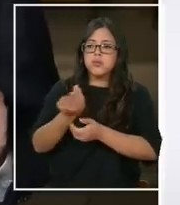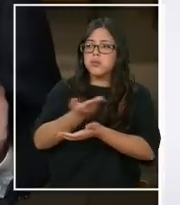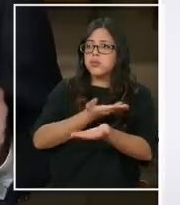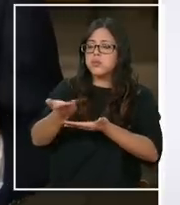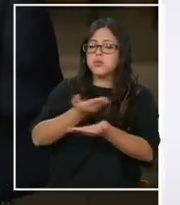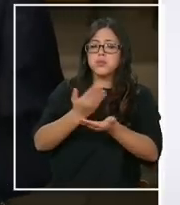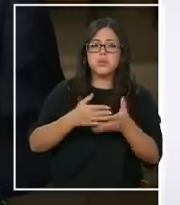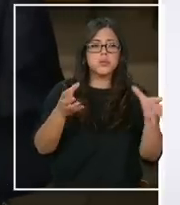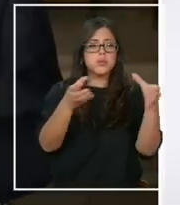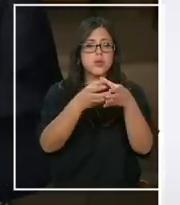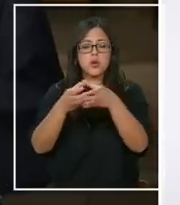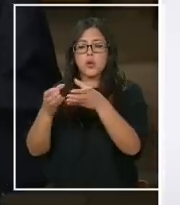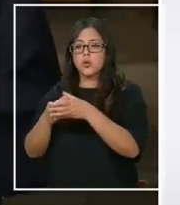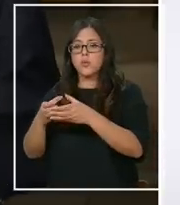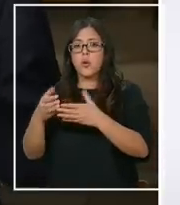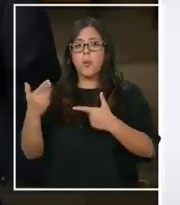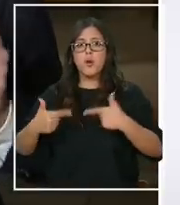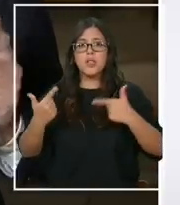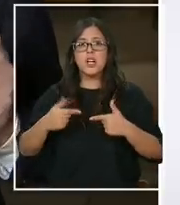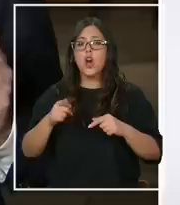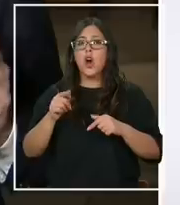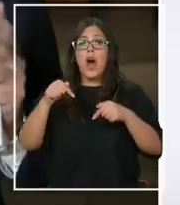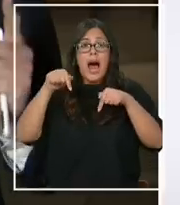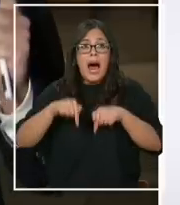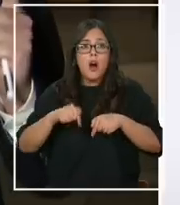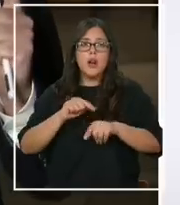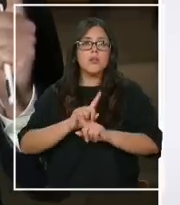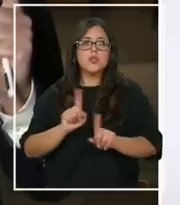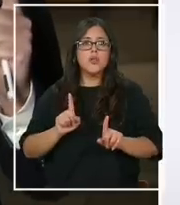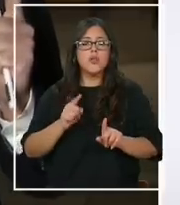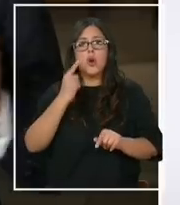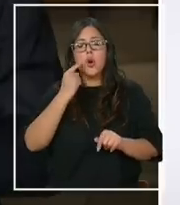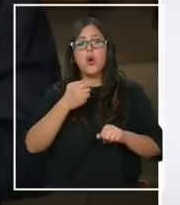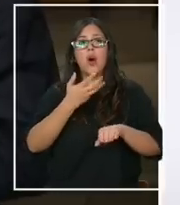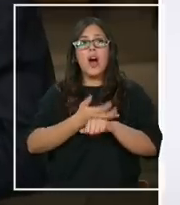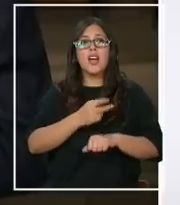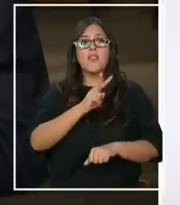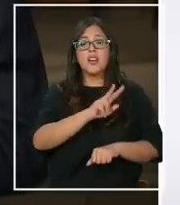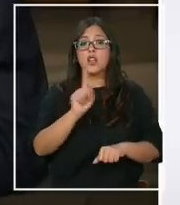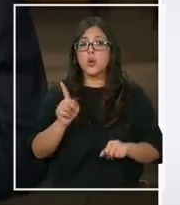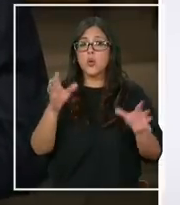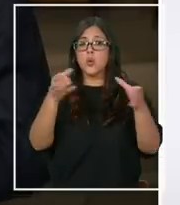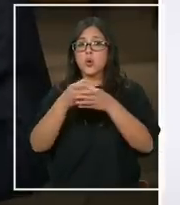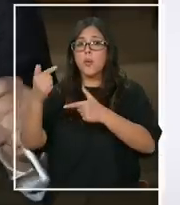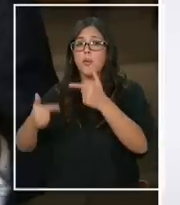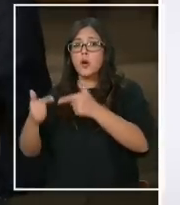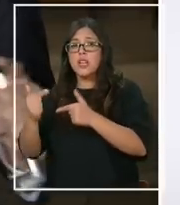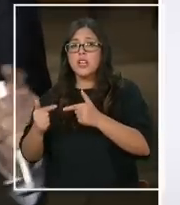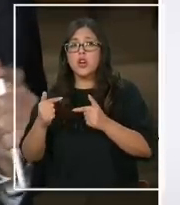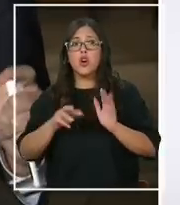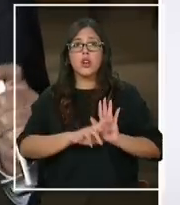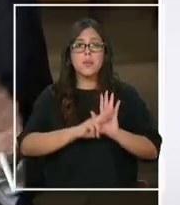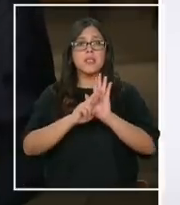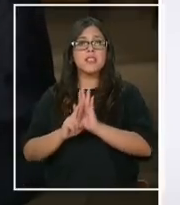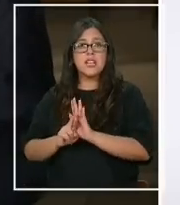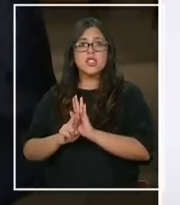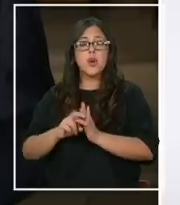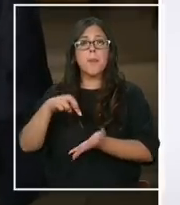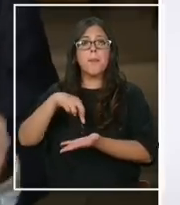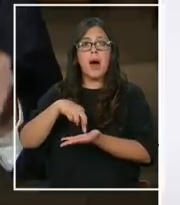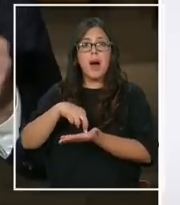bancadas. No es algo inmediato por razón muy simple porque hoy día hay 21 partidos con representación parlamentaria a un nivel de etamogización que no había existido nunca.